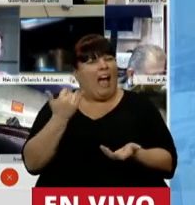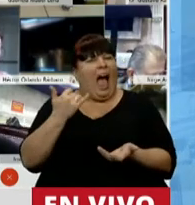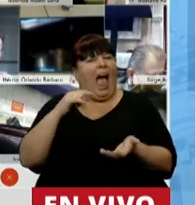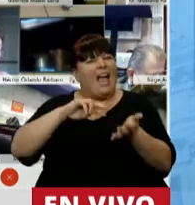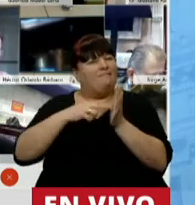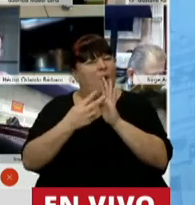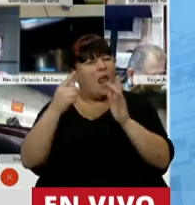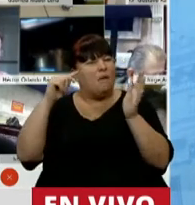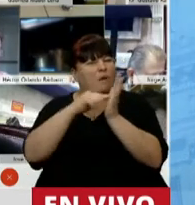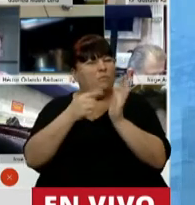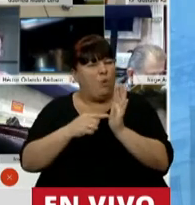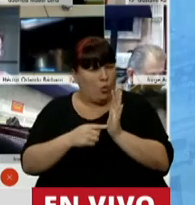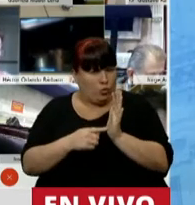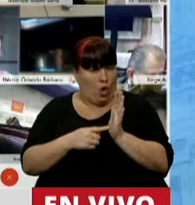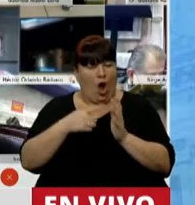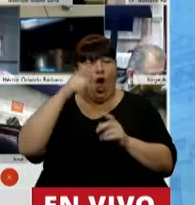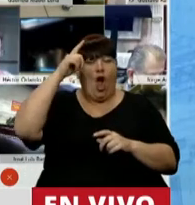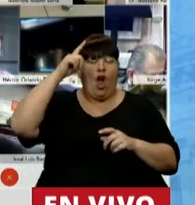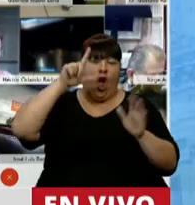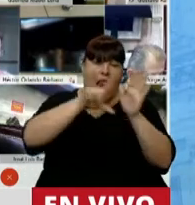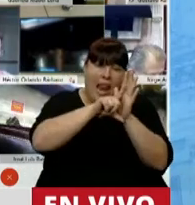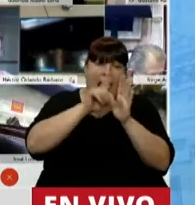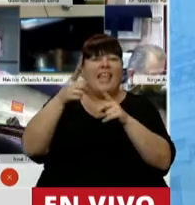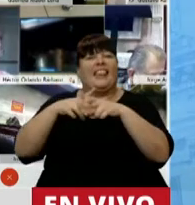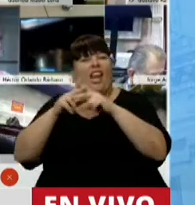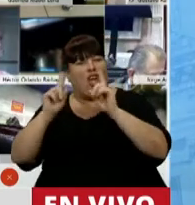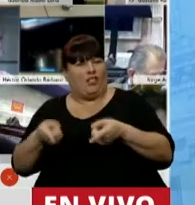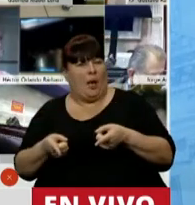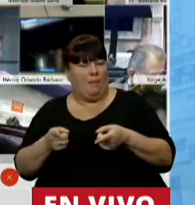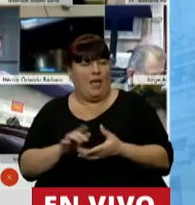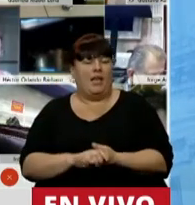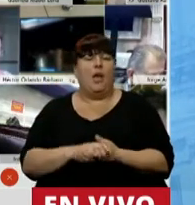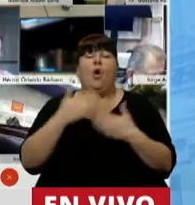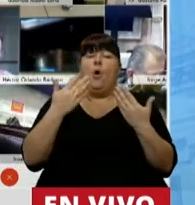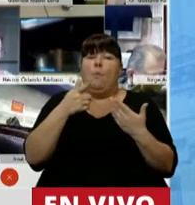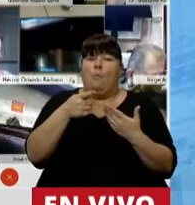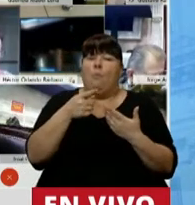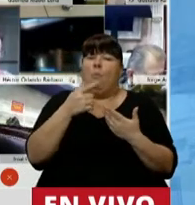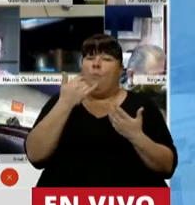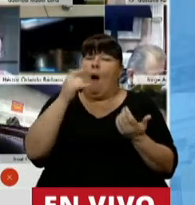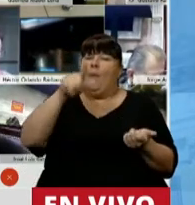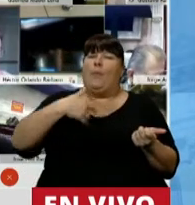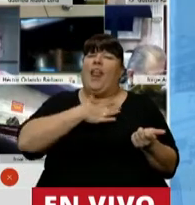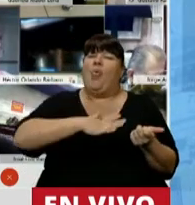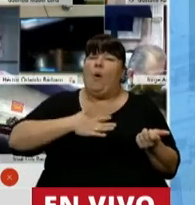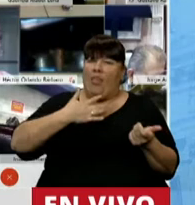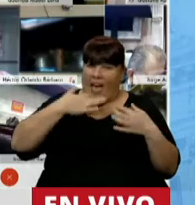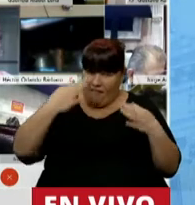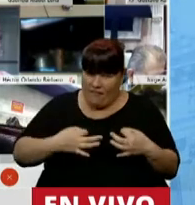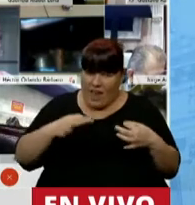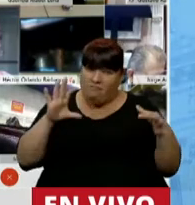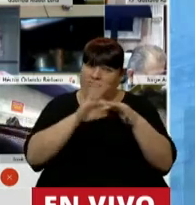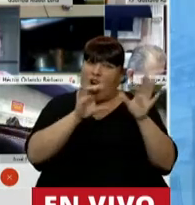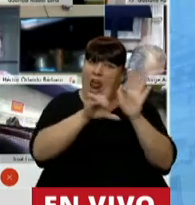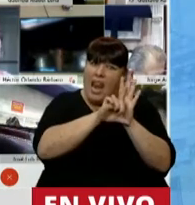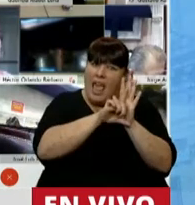inconvenientes, tanto jurídicos como técnicos, que permiten sembrar dudas sobre su legalidad en